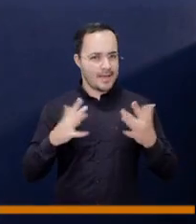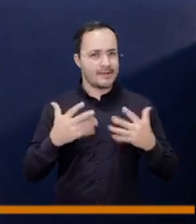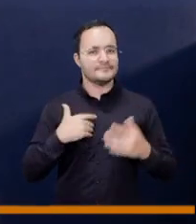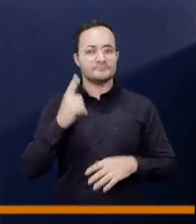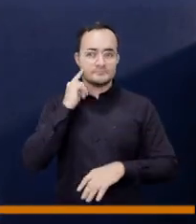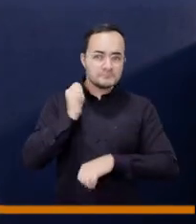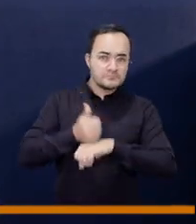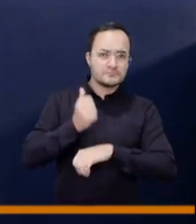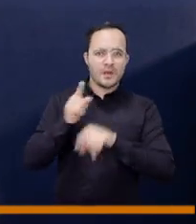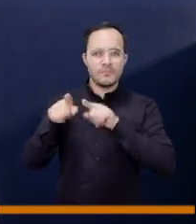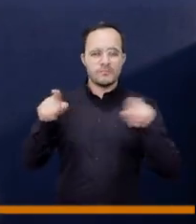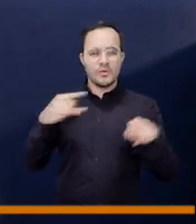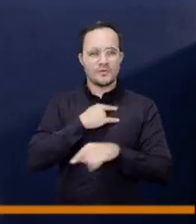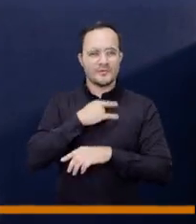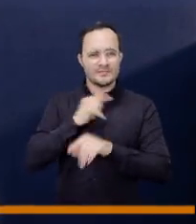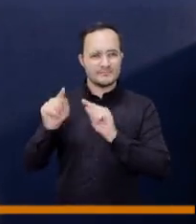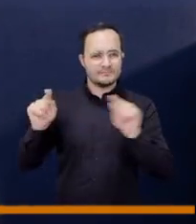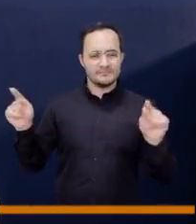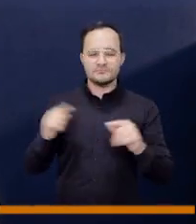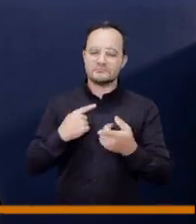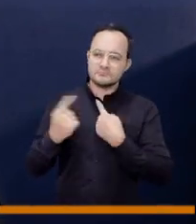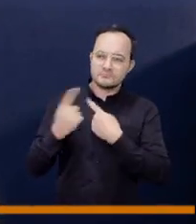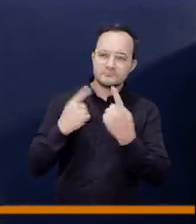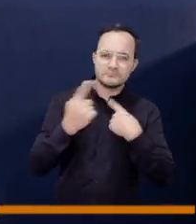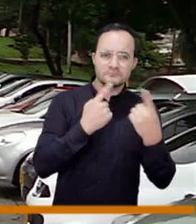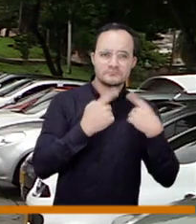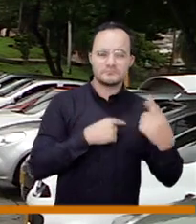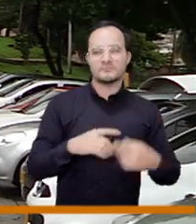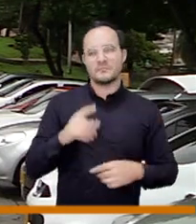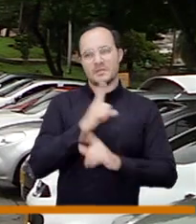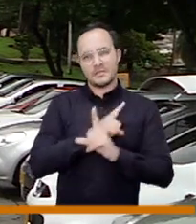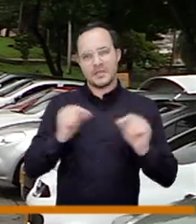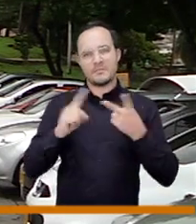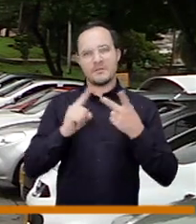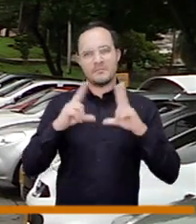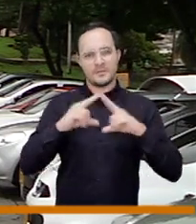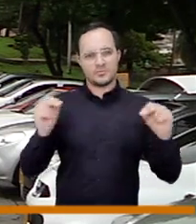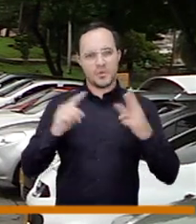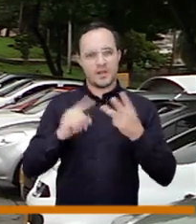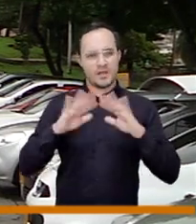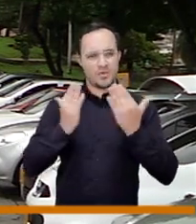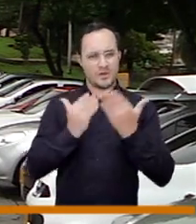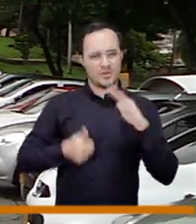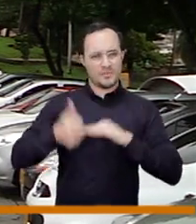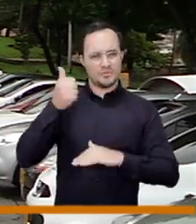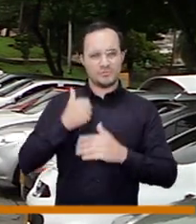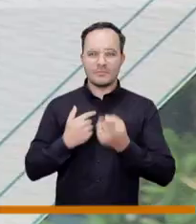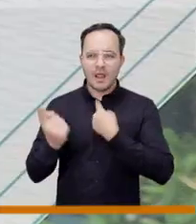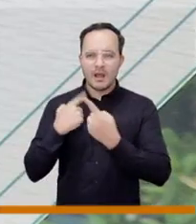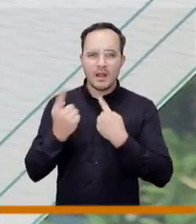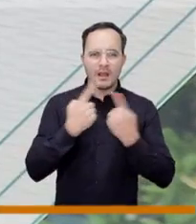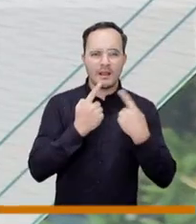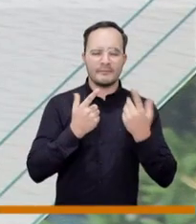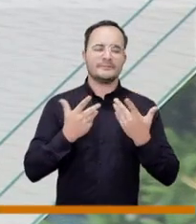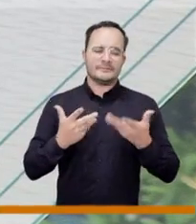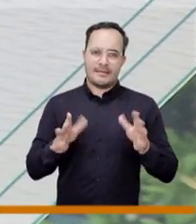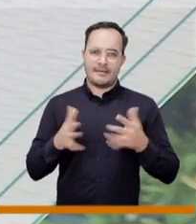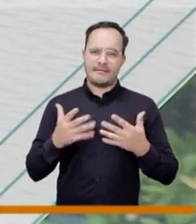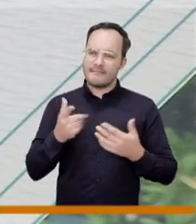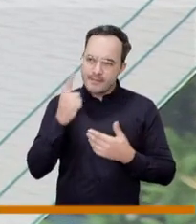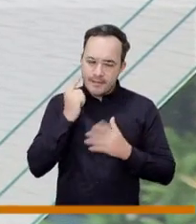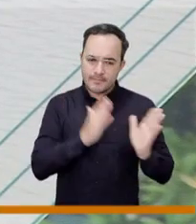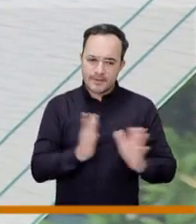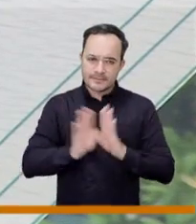reunido con los rectores de las de las instituciones de educación superior y tm pascual bravo y colegio mayor porque al quedar